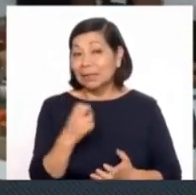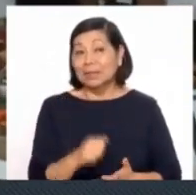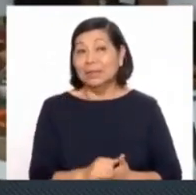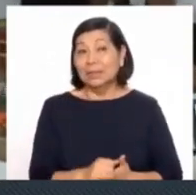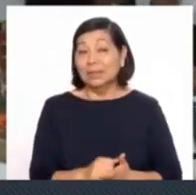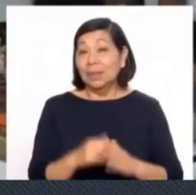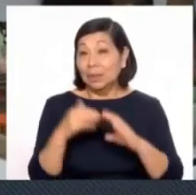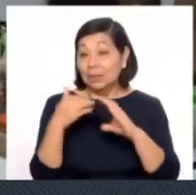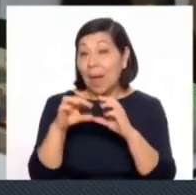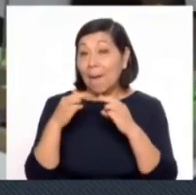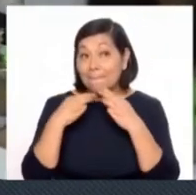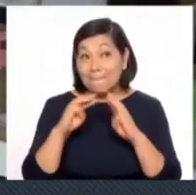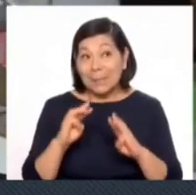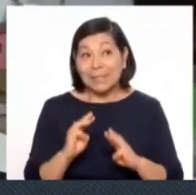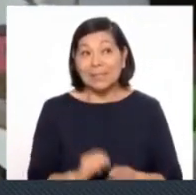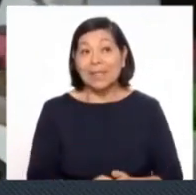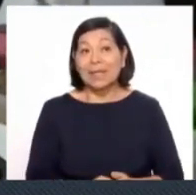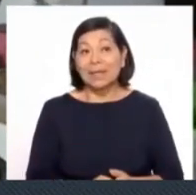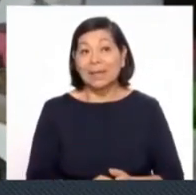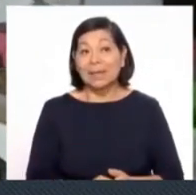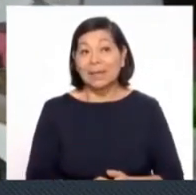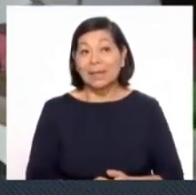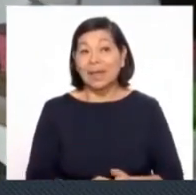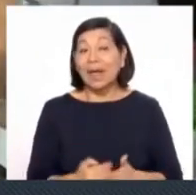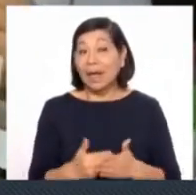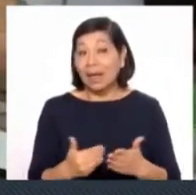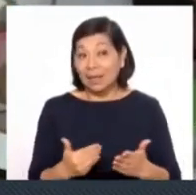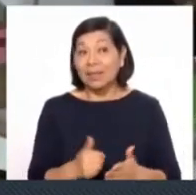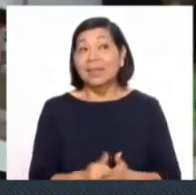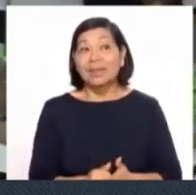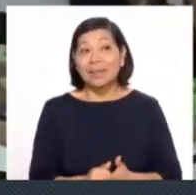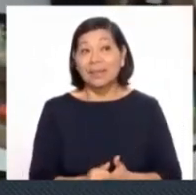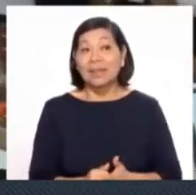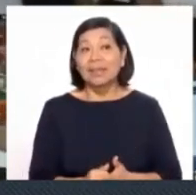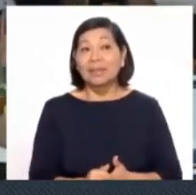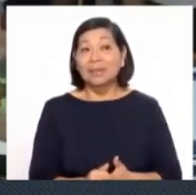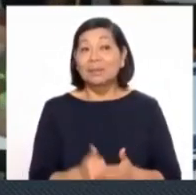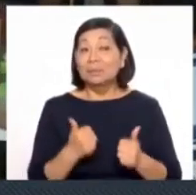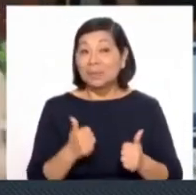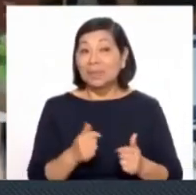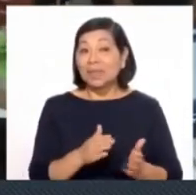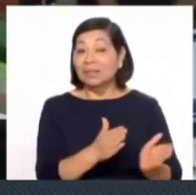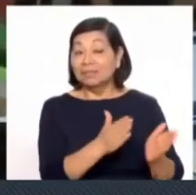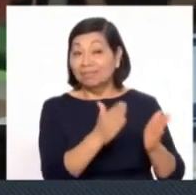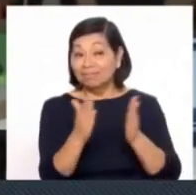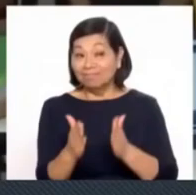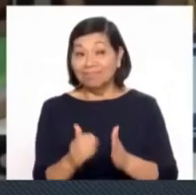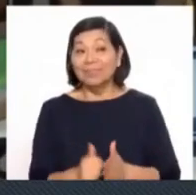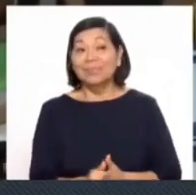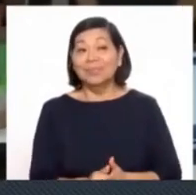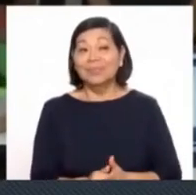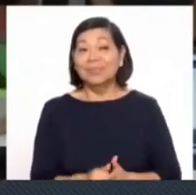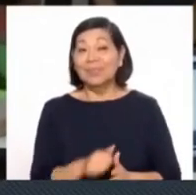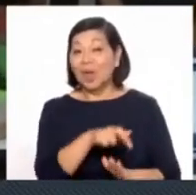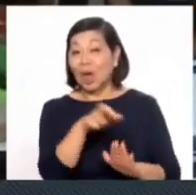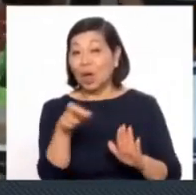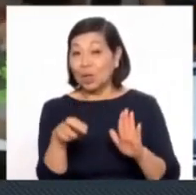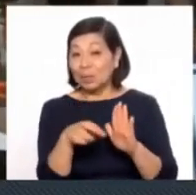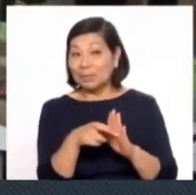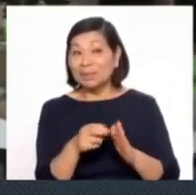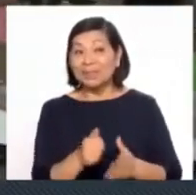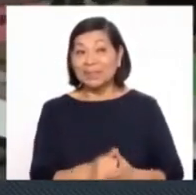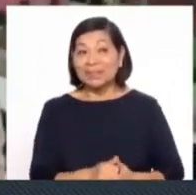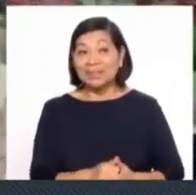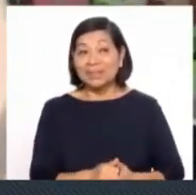mandarle el mensaje de alerta para que recurra ante nuestro llamado. Bien, nosotros vamos a continuar mostrándole otros proyectos. Muchísimas